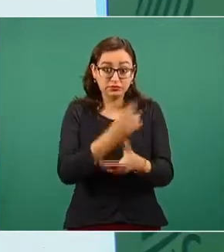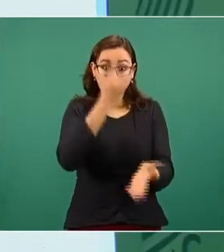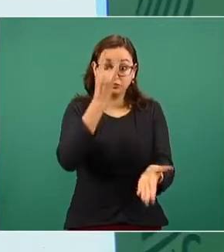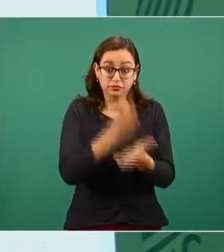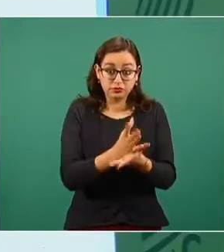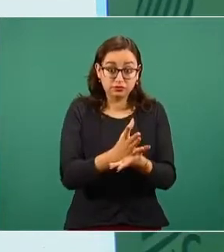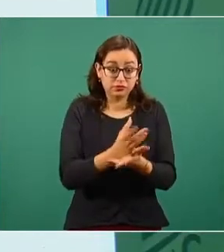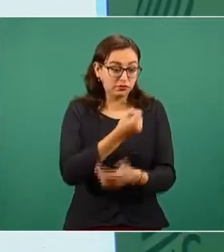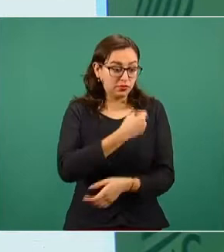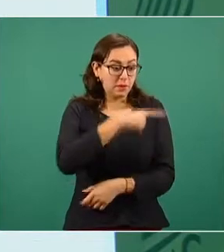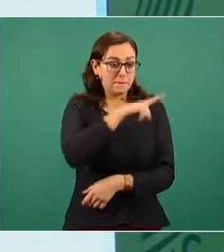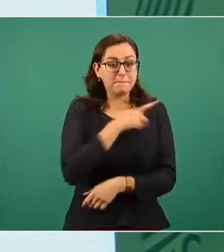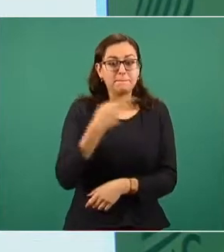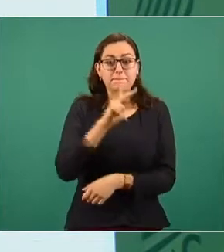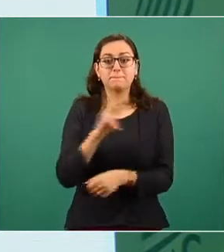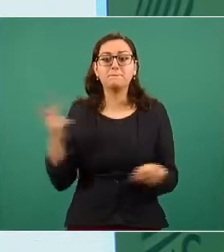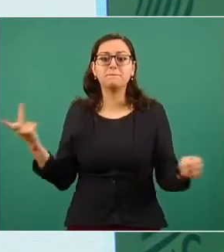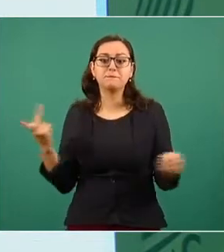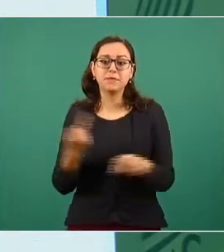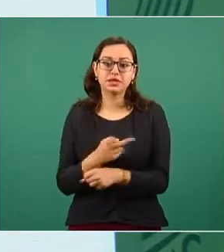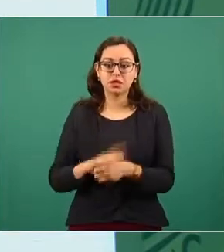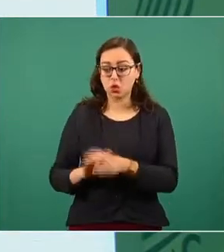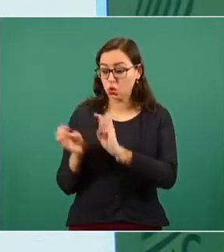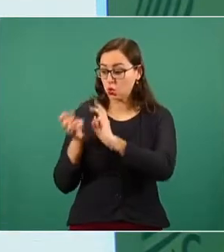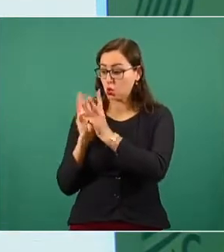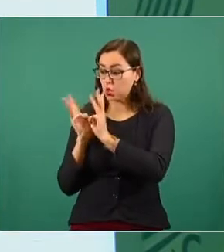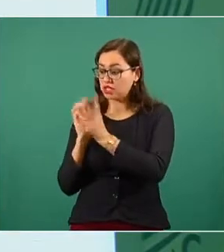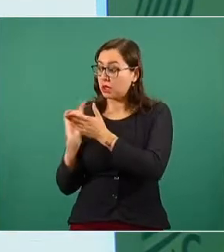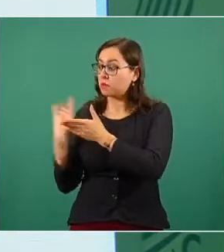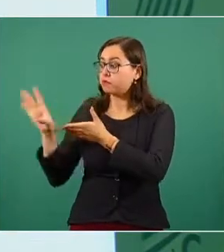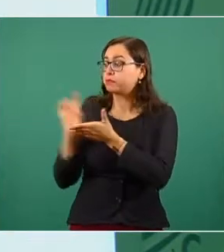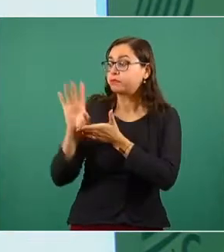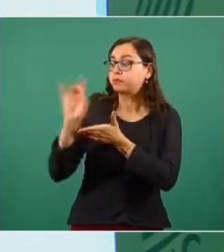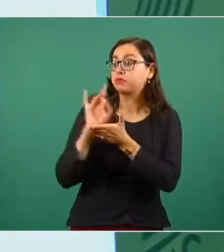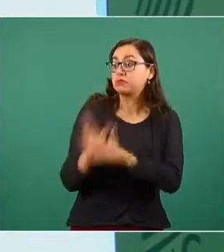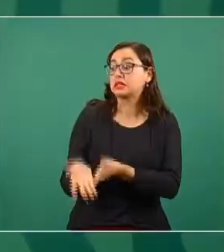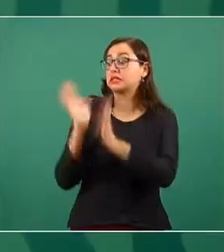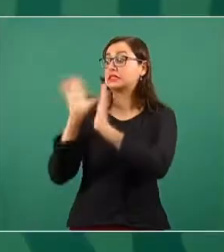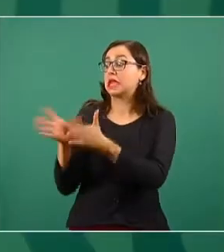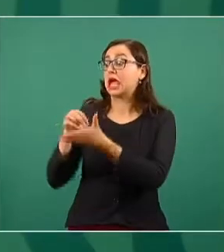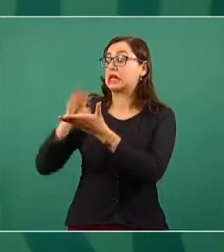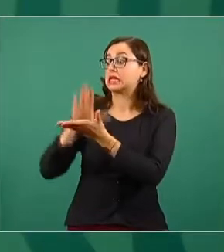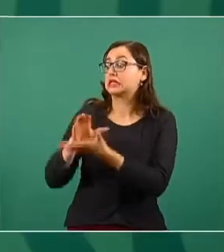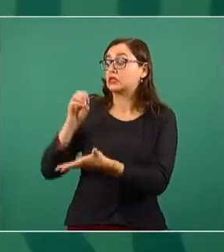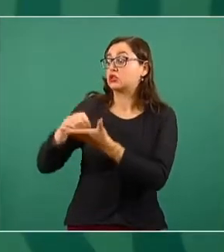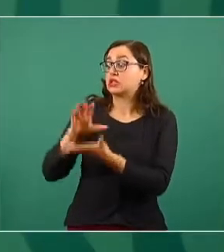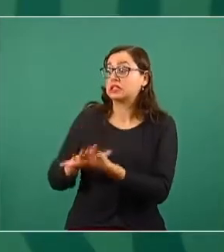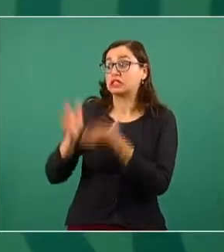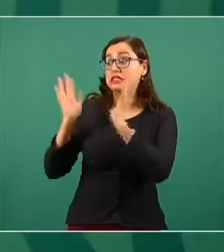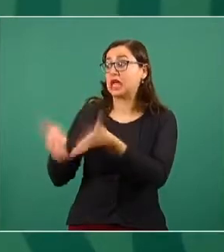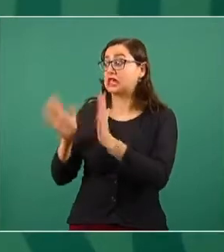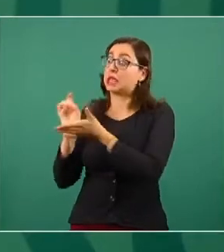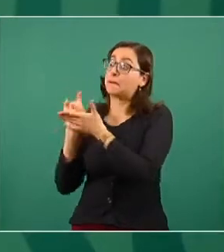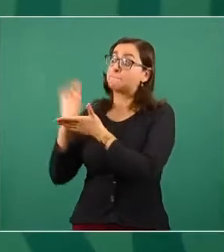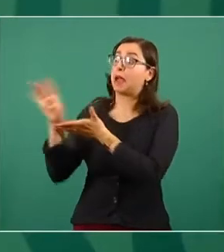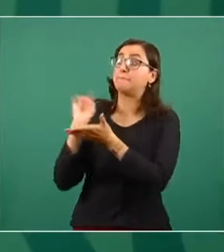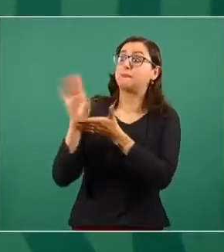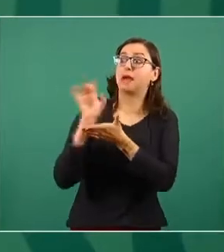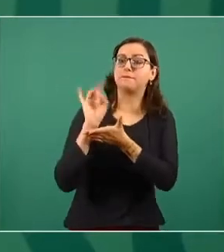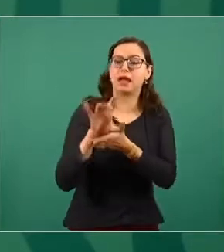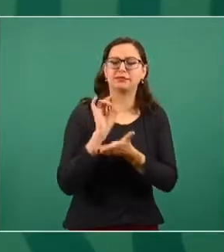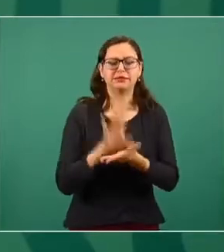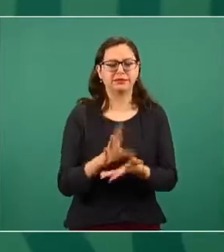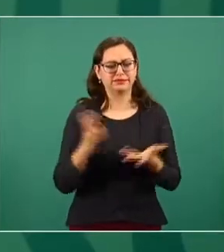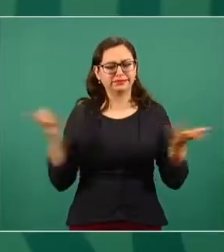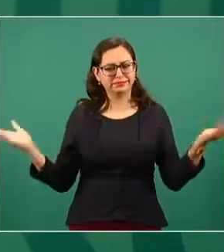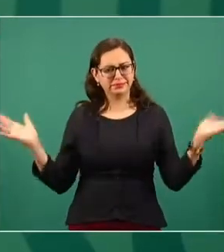empezaron a circular esto por mensajes de WhatsApp diciendo regístrate ya para poderte vacunar y tal, y te mandaba esto. De